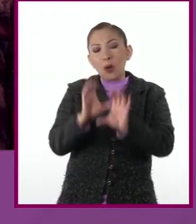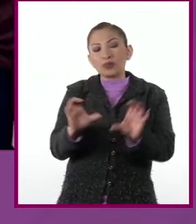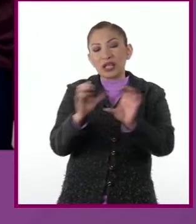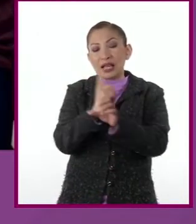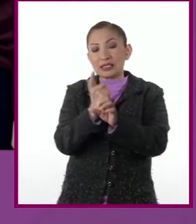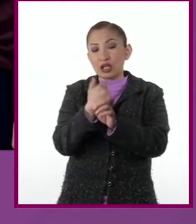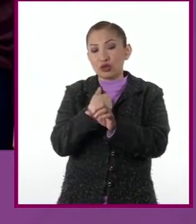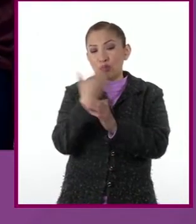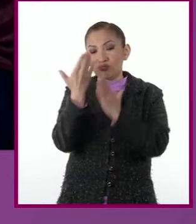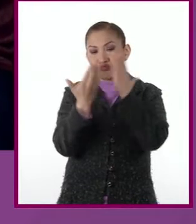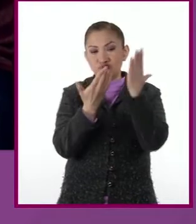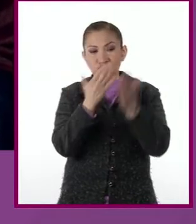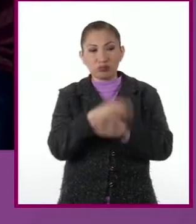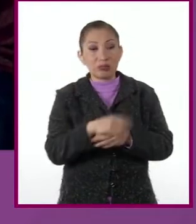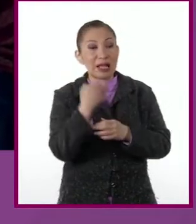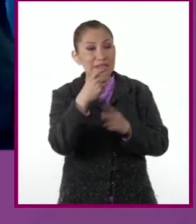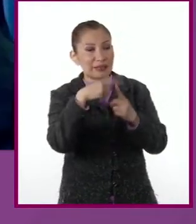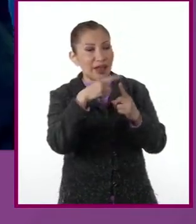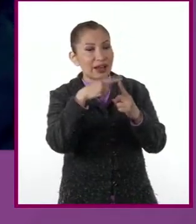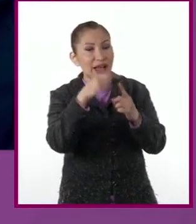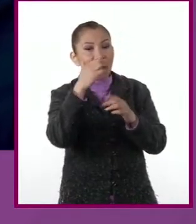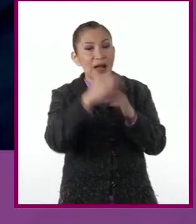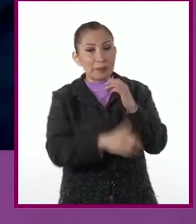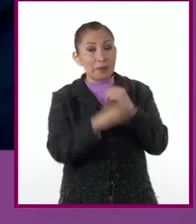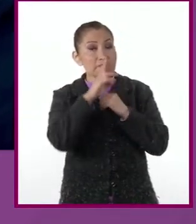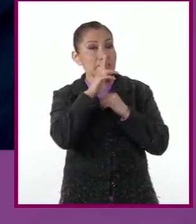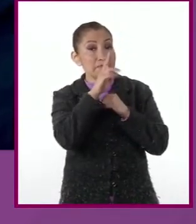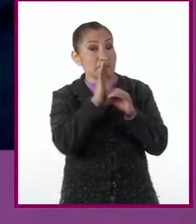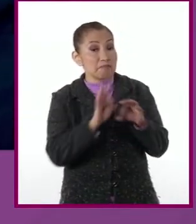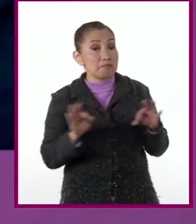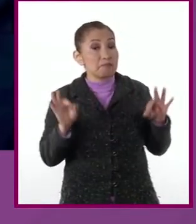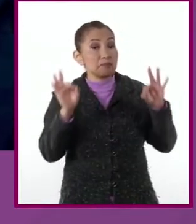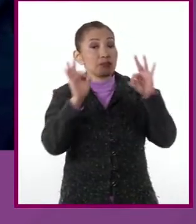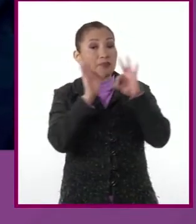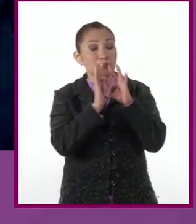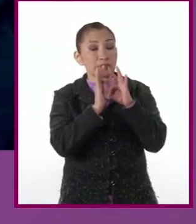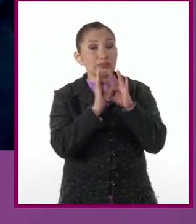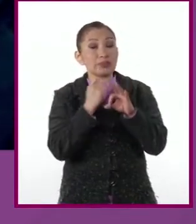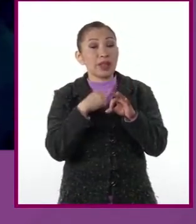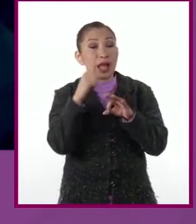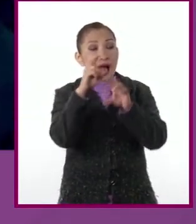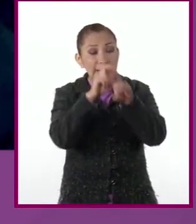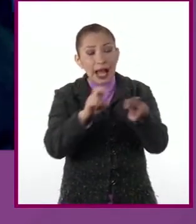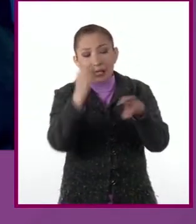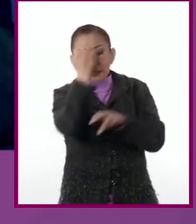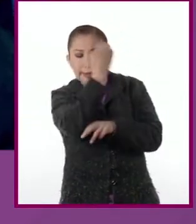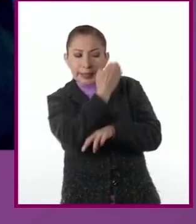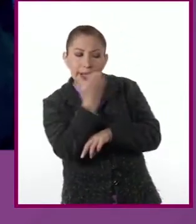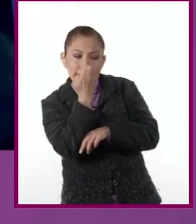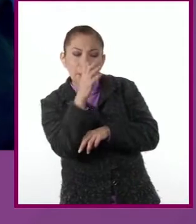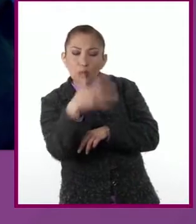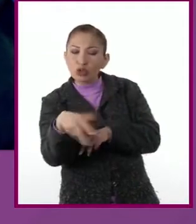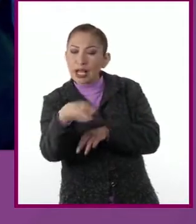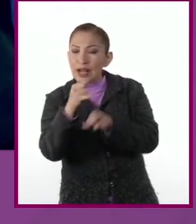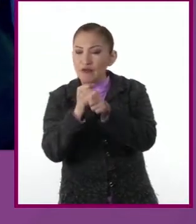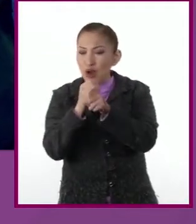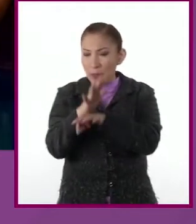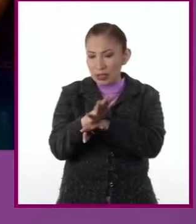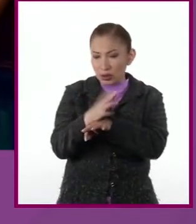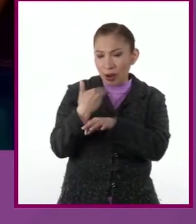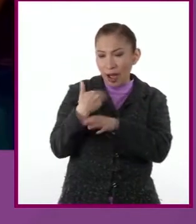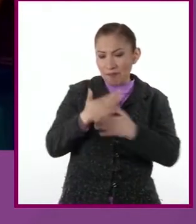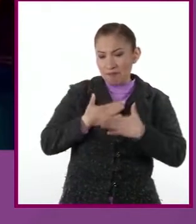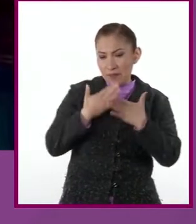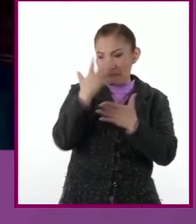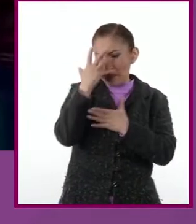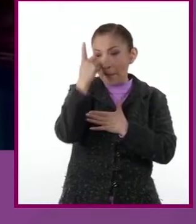estudiaré. Creo que esta tarea podemos concluir que es importante acompañar de un análisis crítico la búsqueda de información confiable